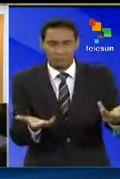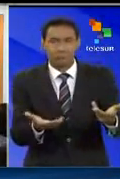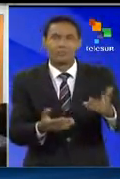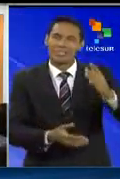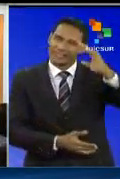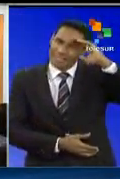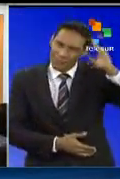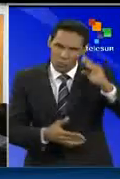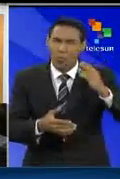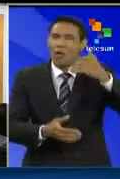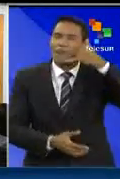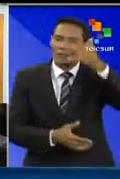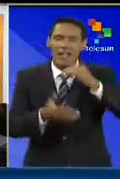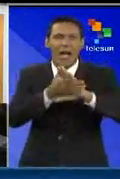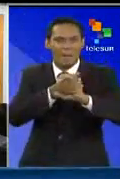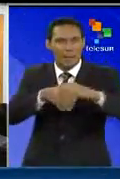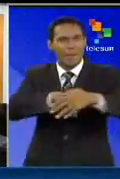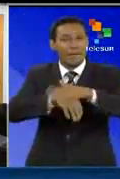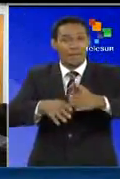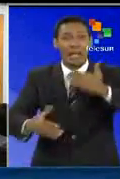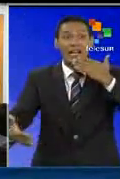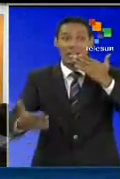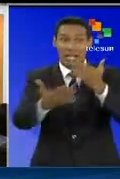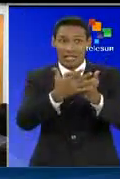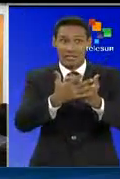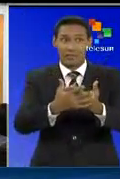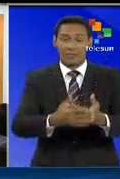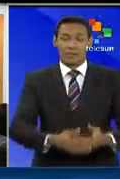saludamos vía telefónica, Ministra, gracias por estar con nosotros.